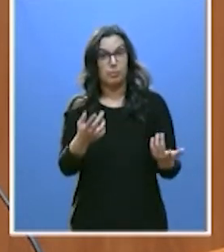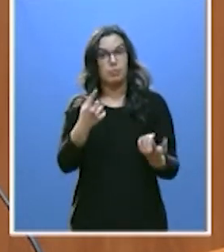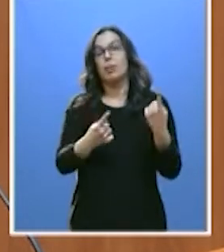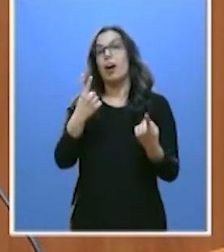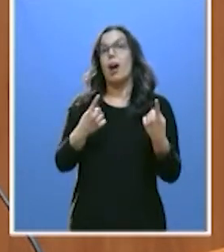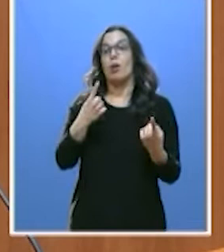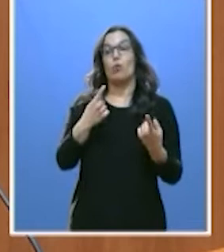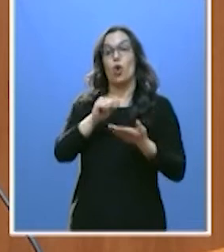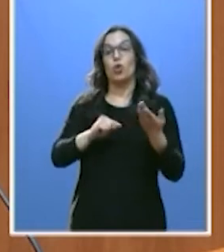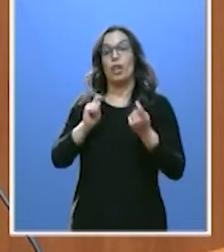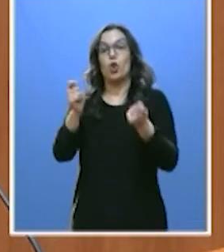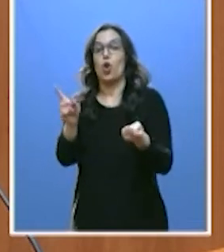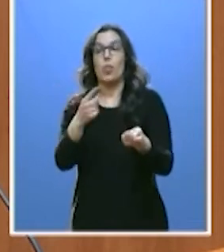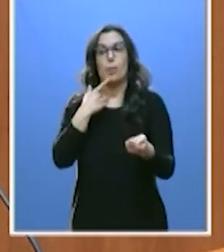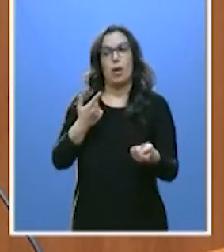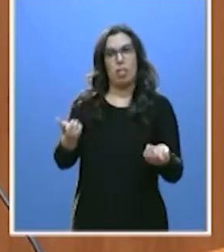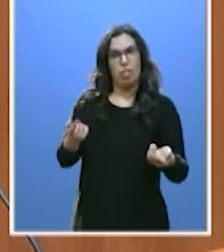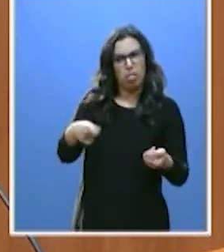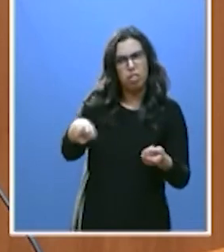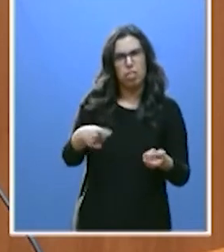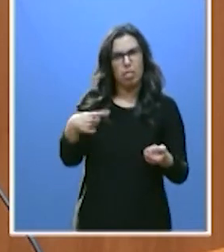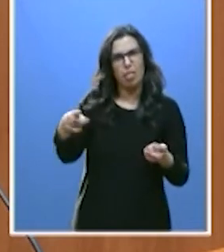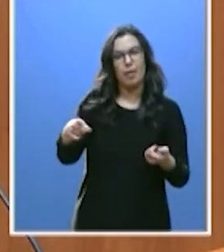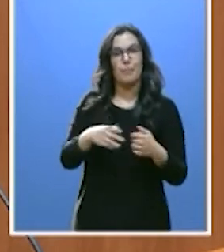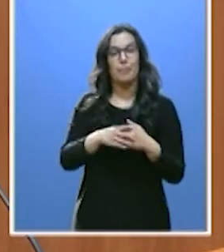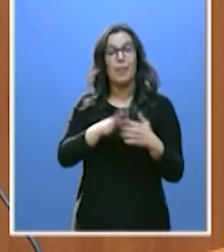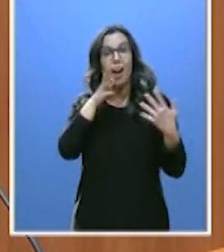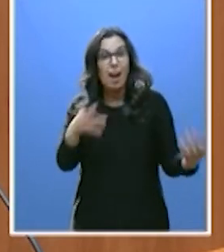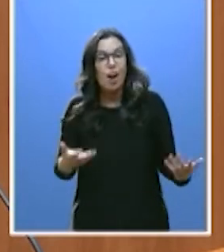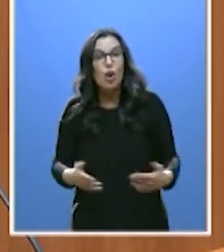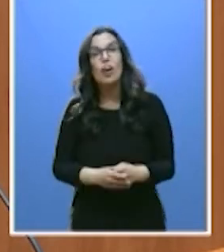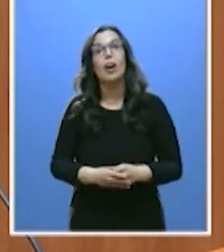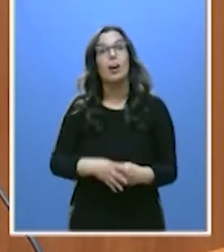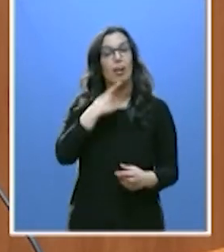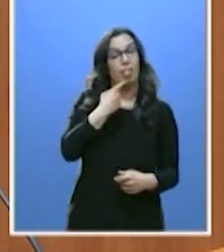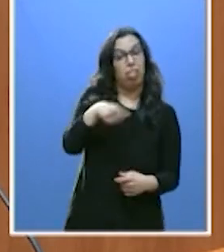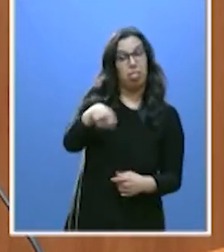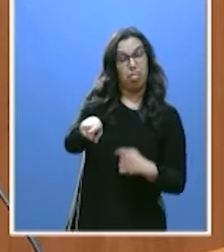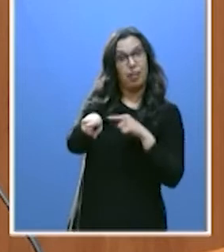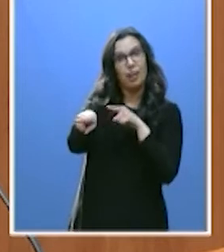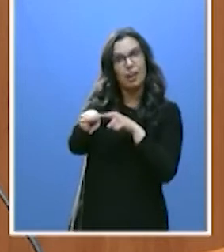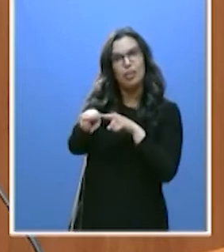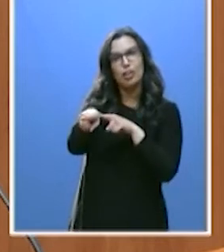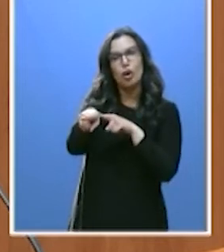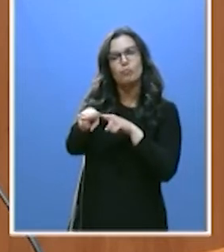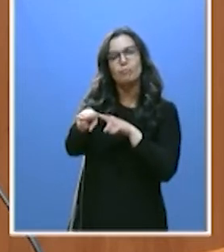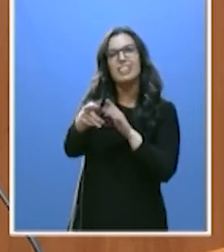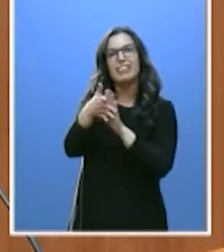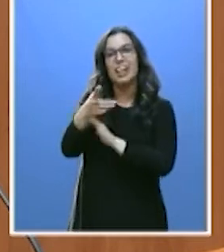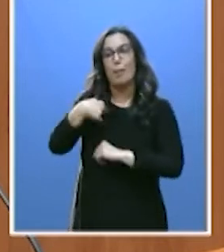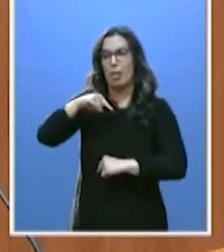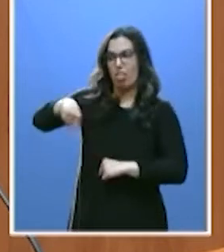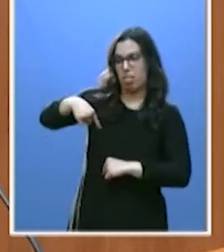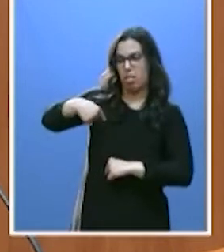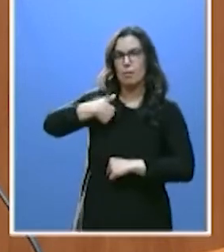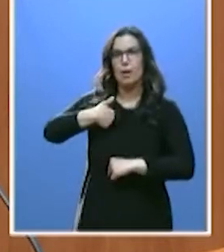contratos. Pues bien, hoy ese atízale señala bien a quienes no cedemos a las presiones y